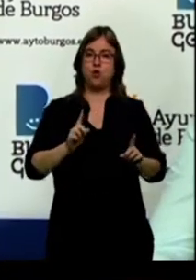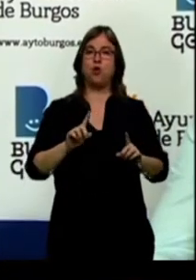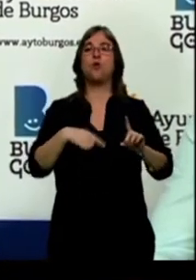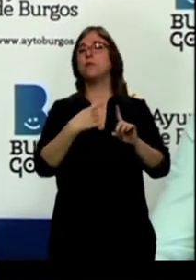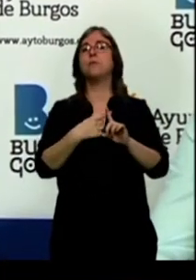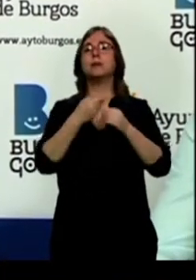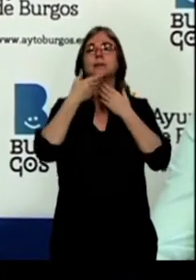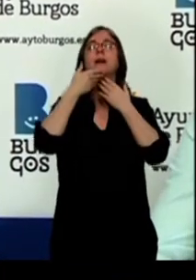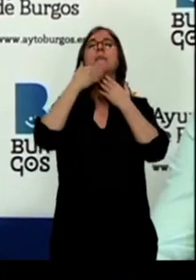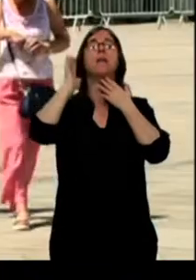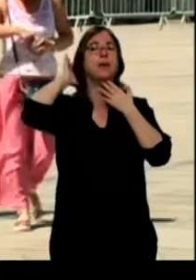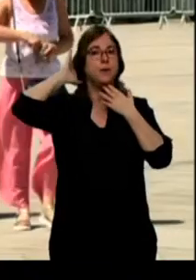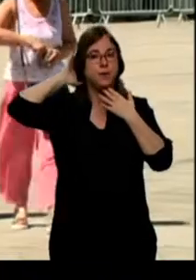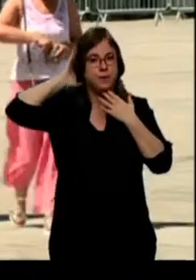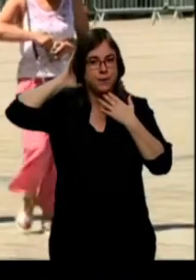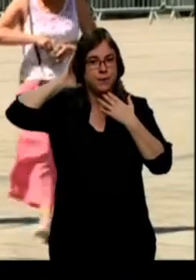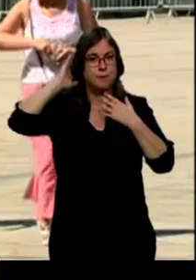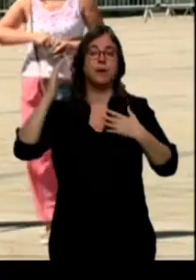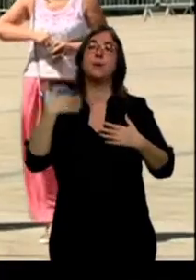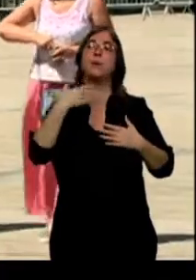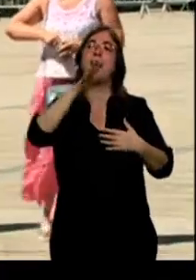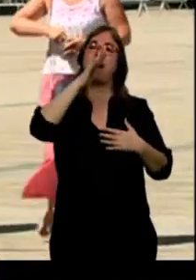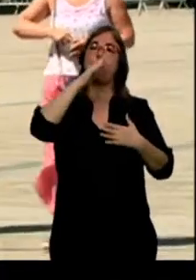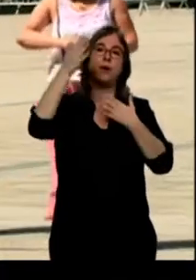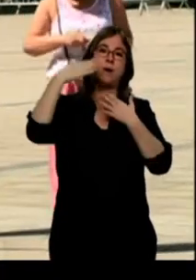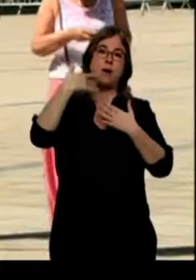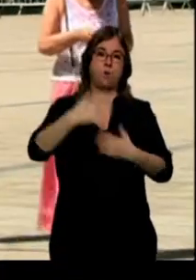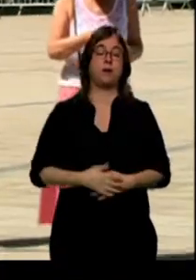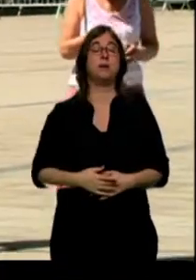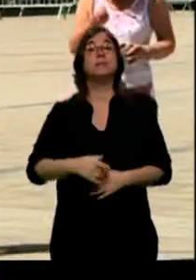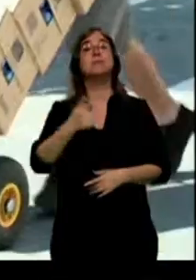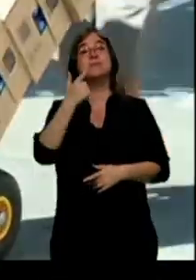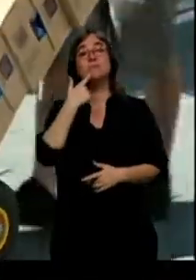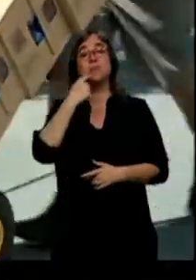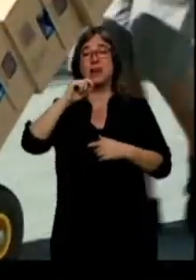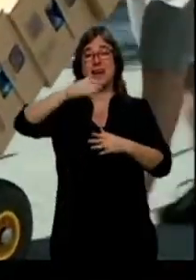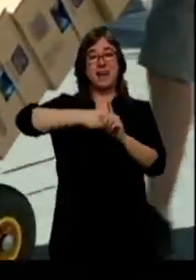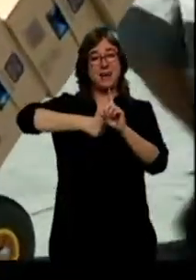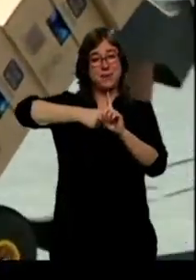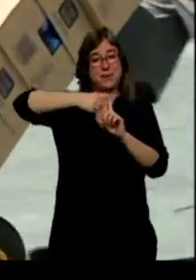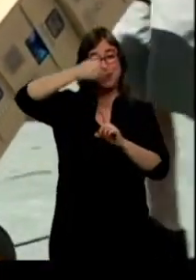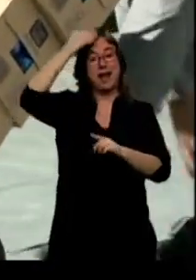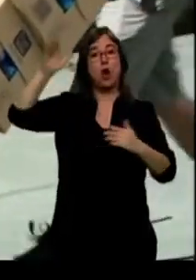ofrecerla abundante agua. Una ola de calor que está prevista que nos acompañe hasta el próximo lunes.